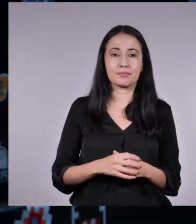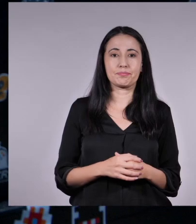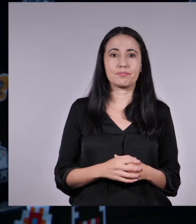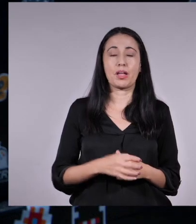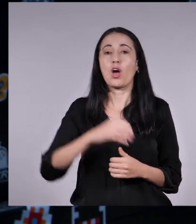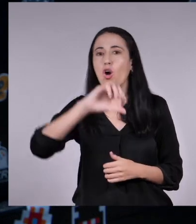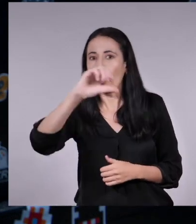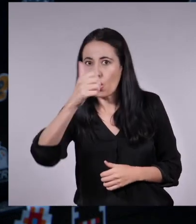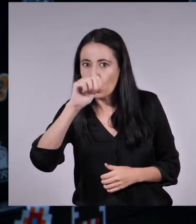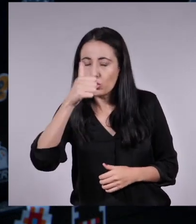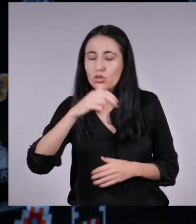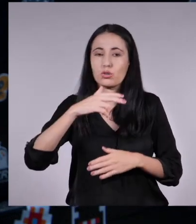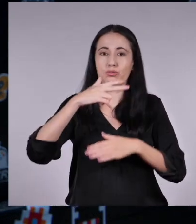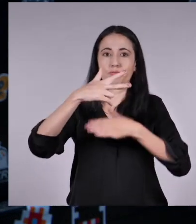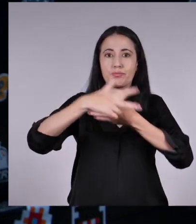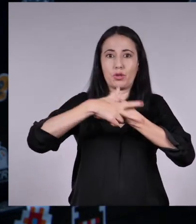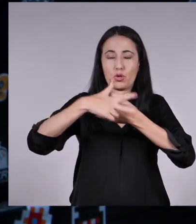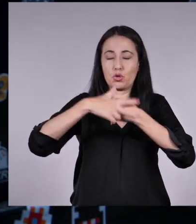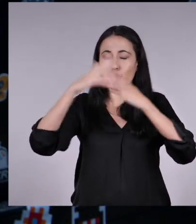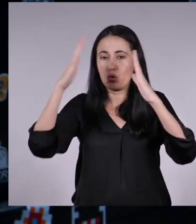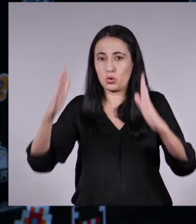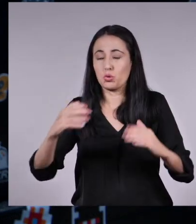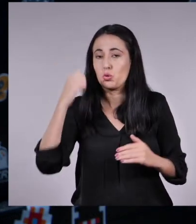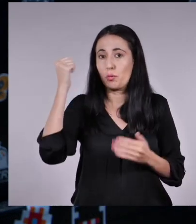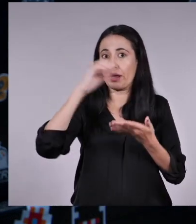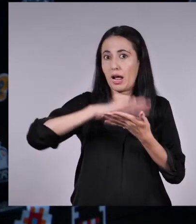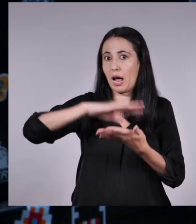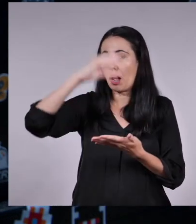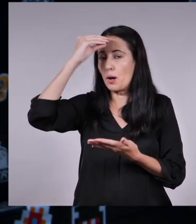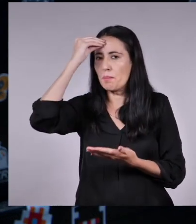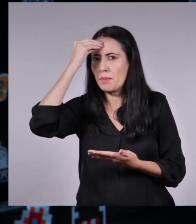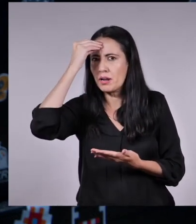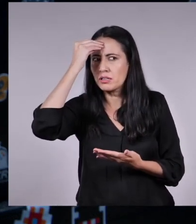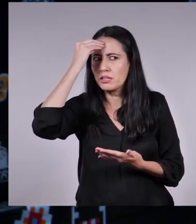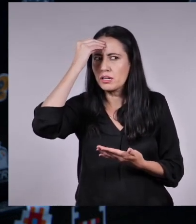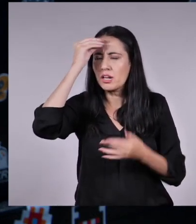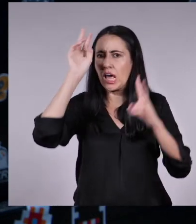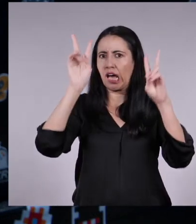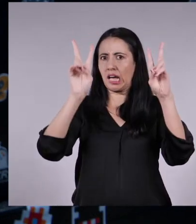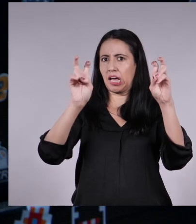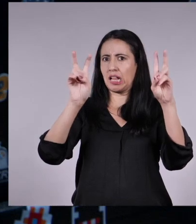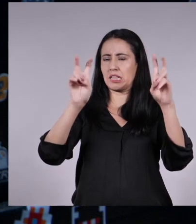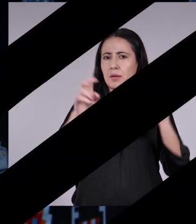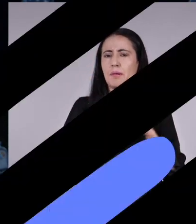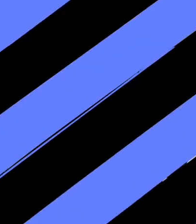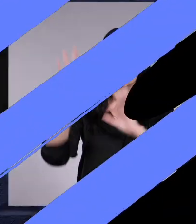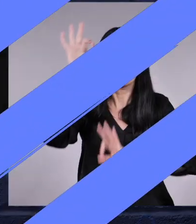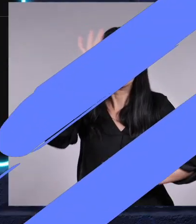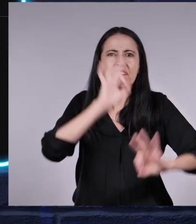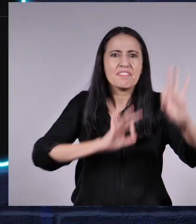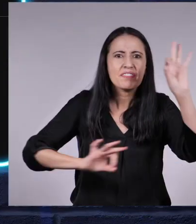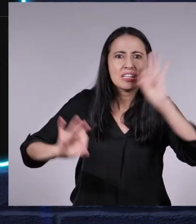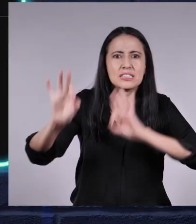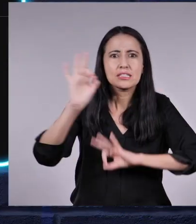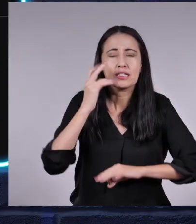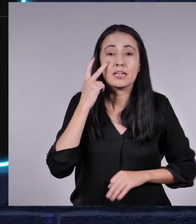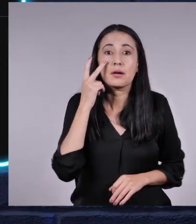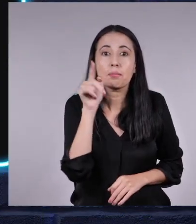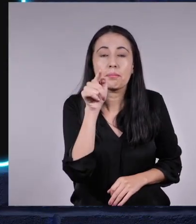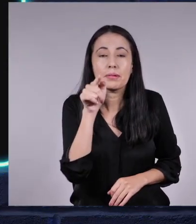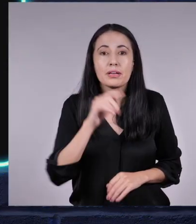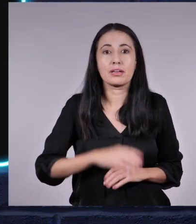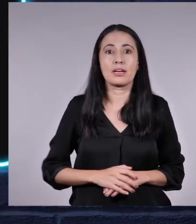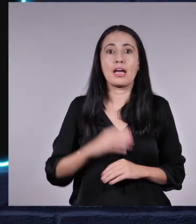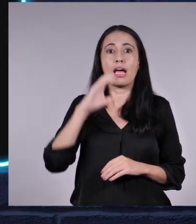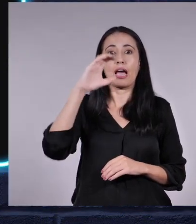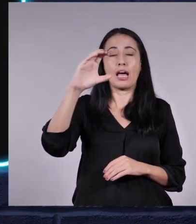Ahora, si quieren aprender de forma divertida y fácil sobre el fascinante mundo de la física, pues deben seguir a